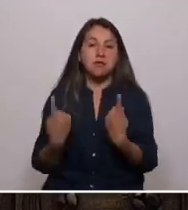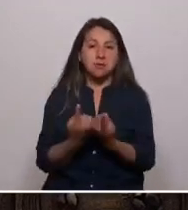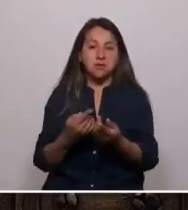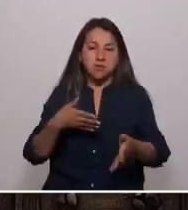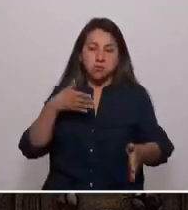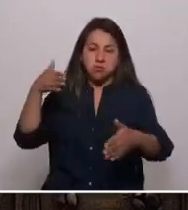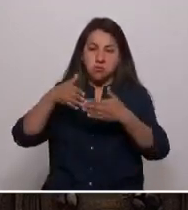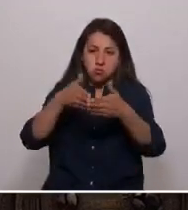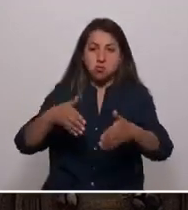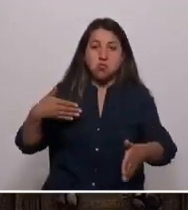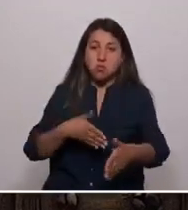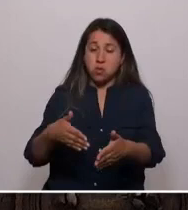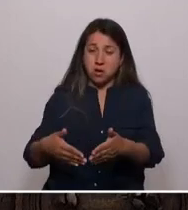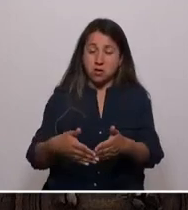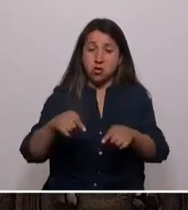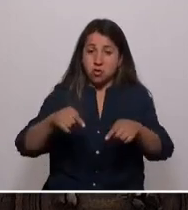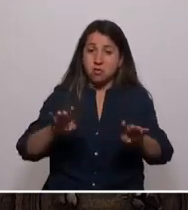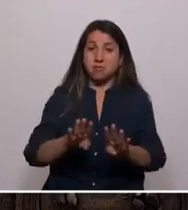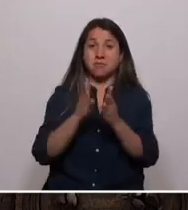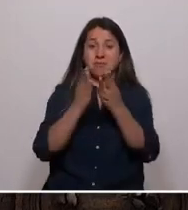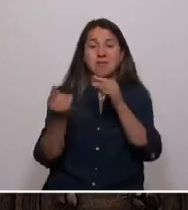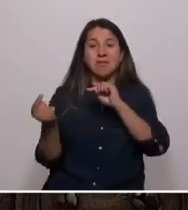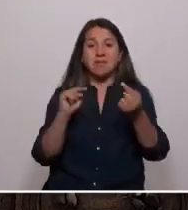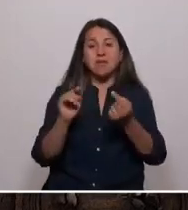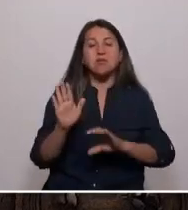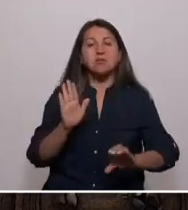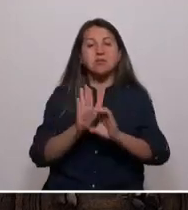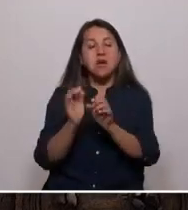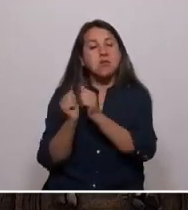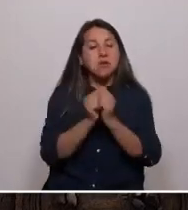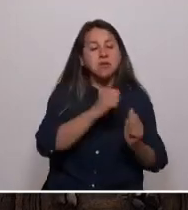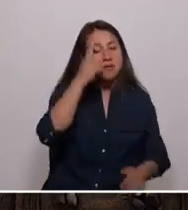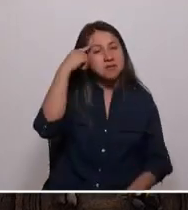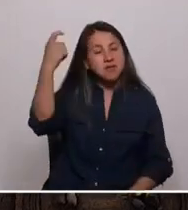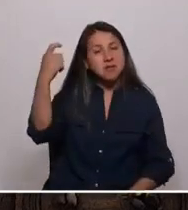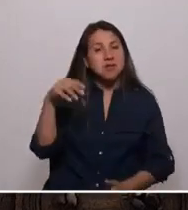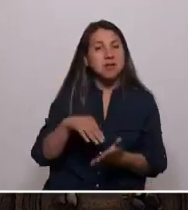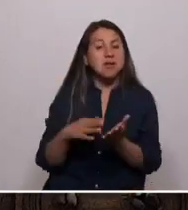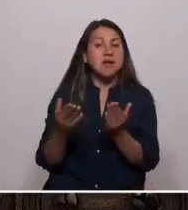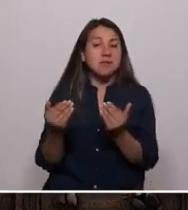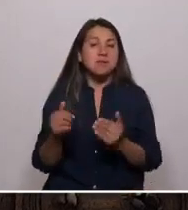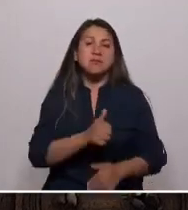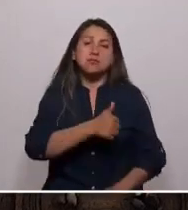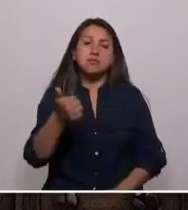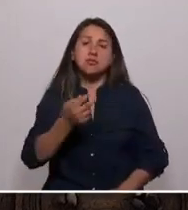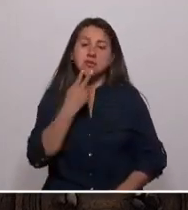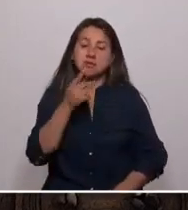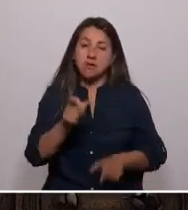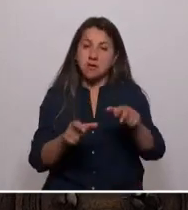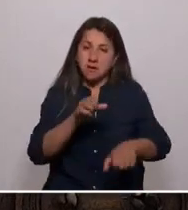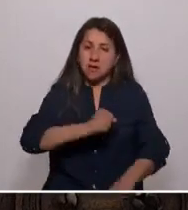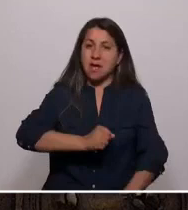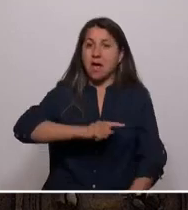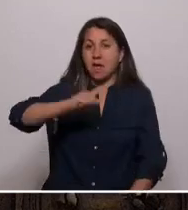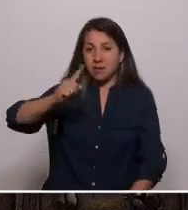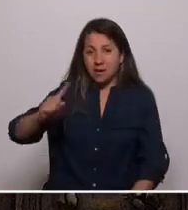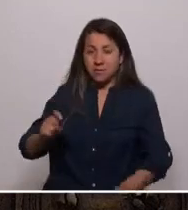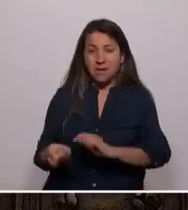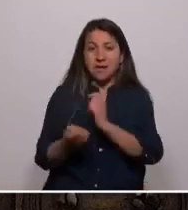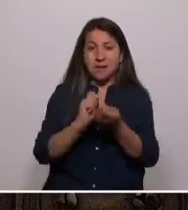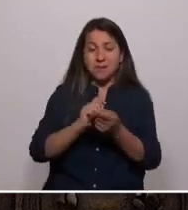Hoy abrimos el debate constitucional acompañado de los sueños y anhelas de todos los atacameños por cambiar estas realidades